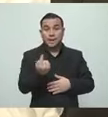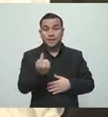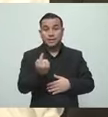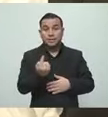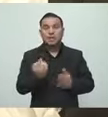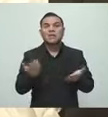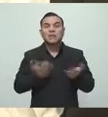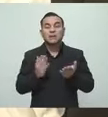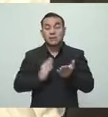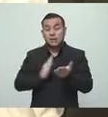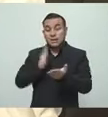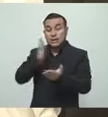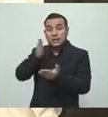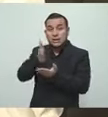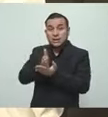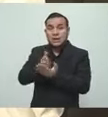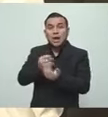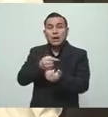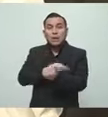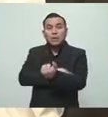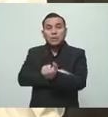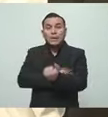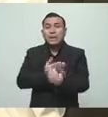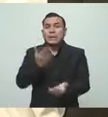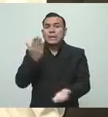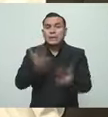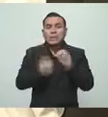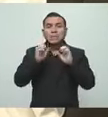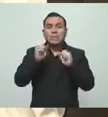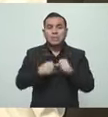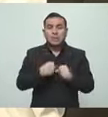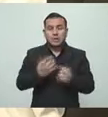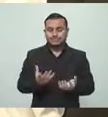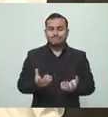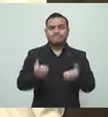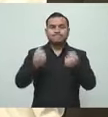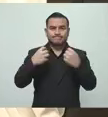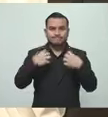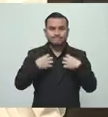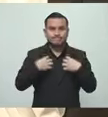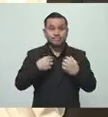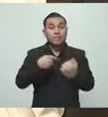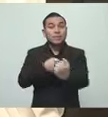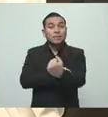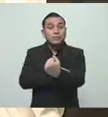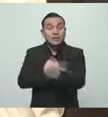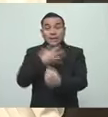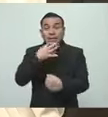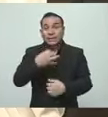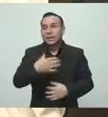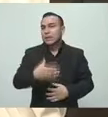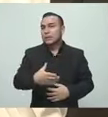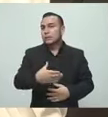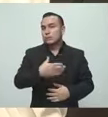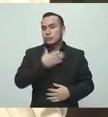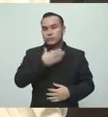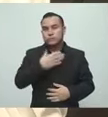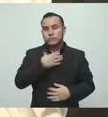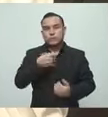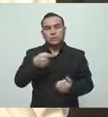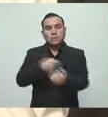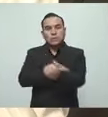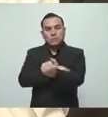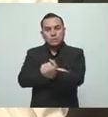población está acudiendo con aquella esperanza de poderse salvar. Y es difícil, es difícil, el hospital